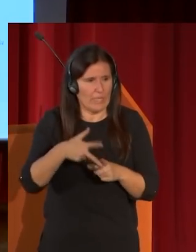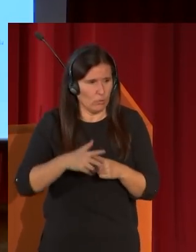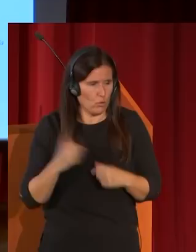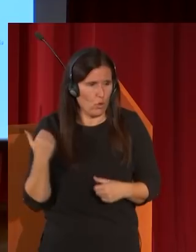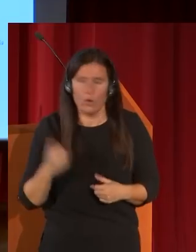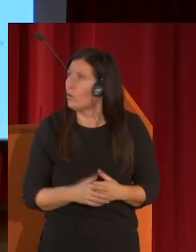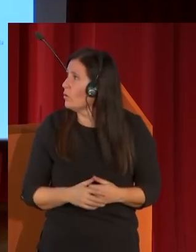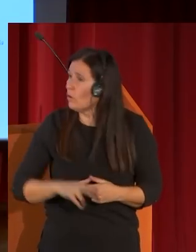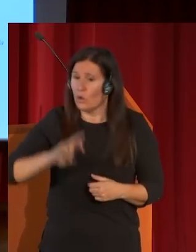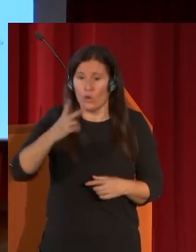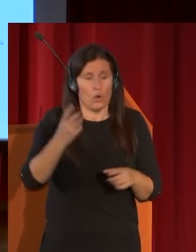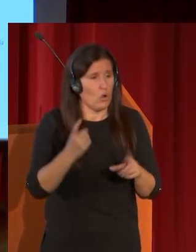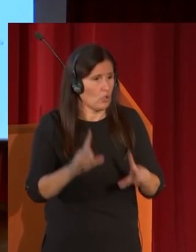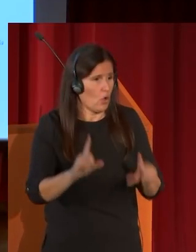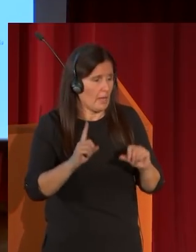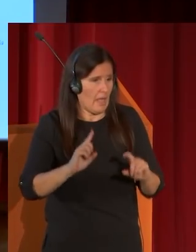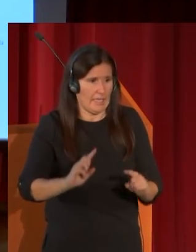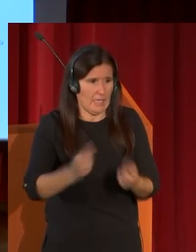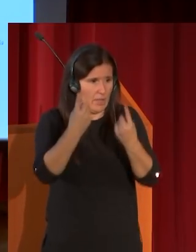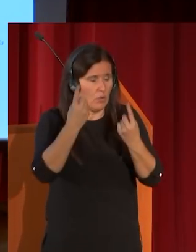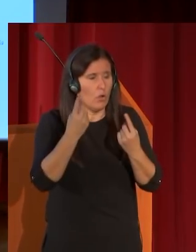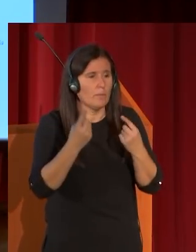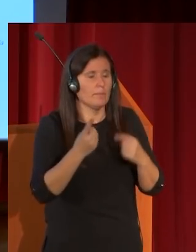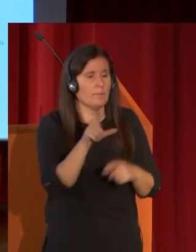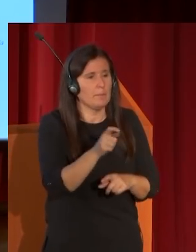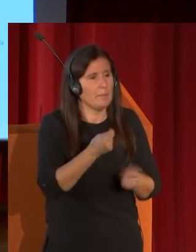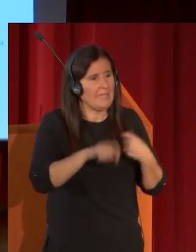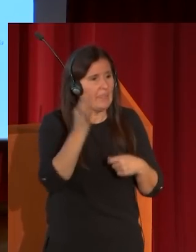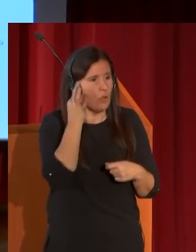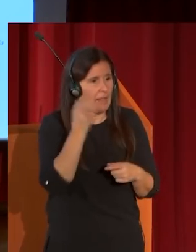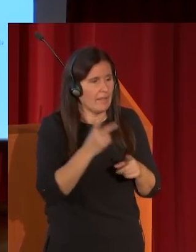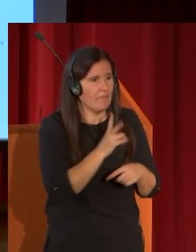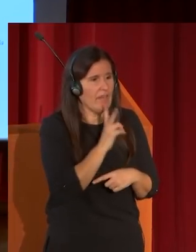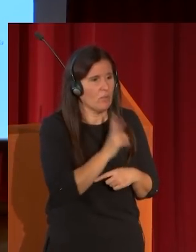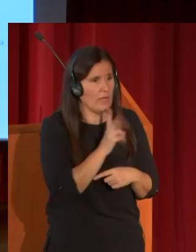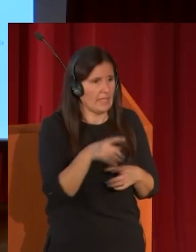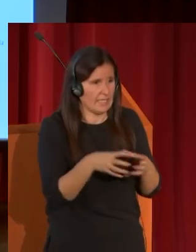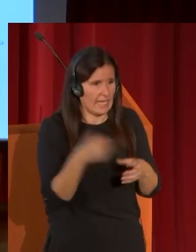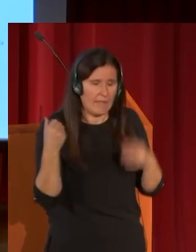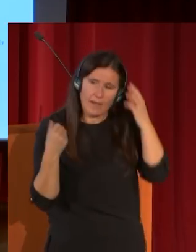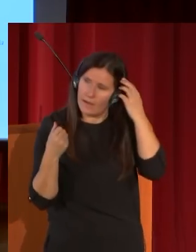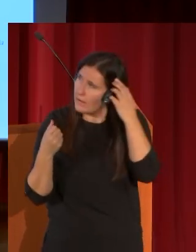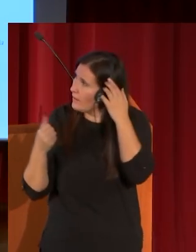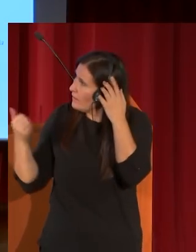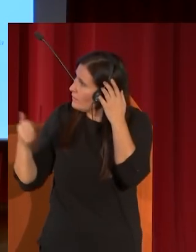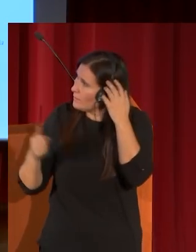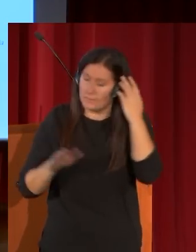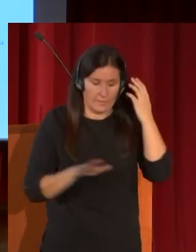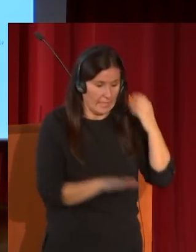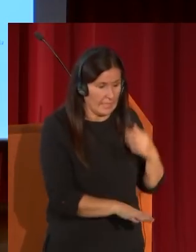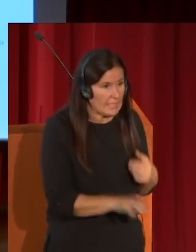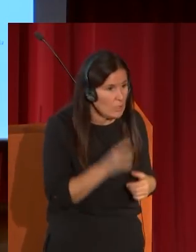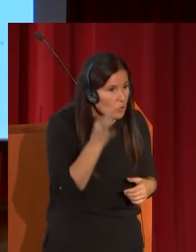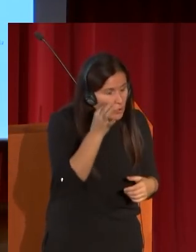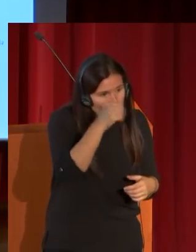inédita la vendedora de verduras en Granada con este niño con estas naranjas al lado del